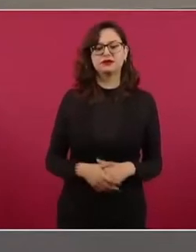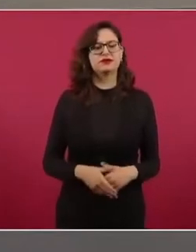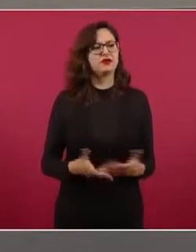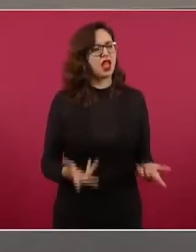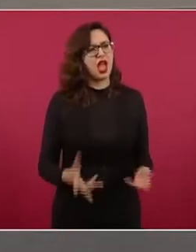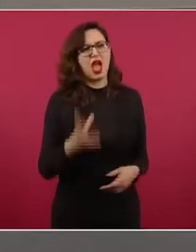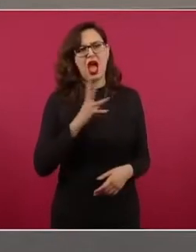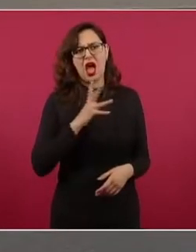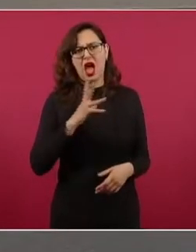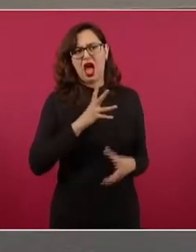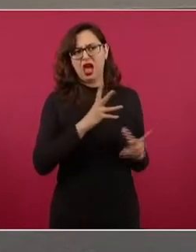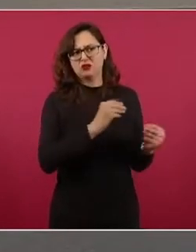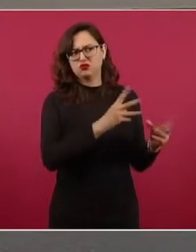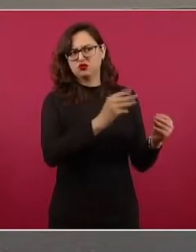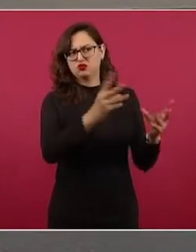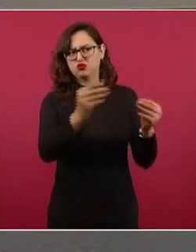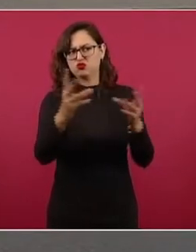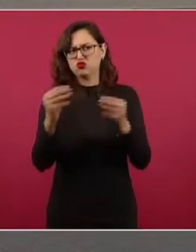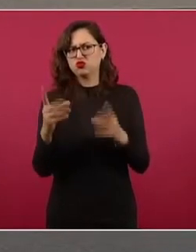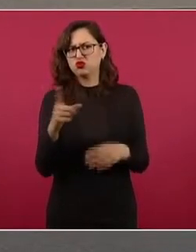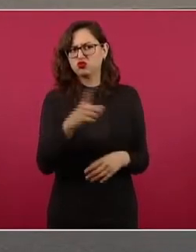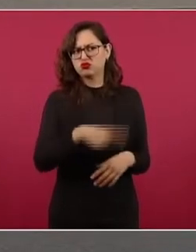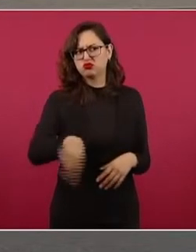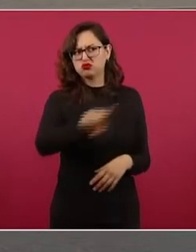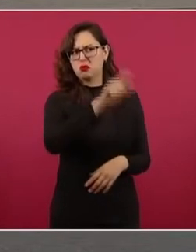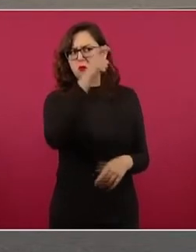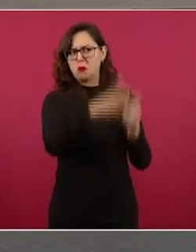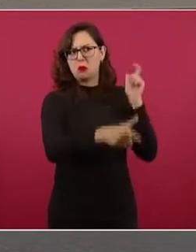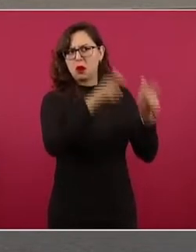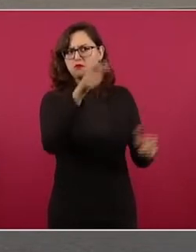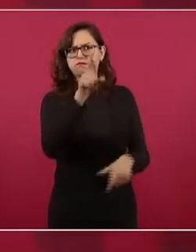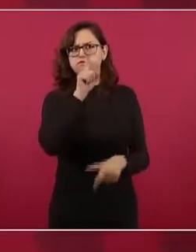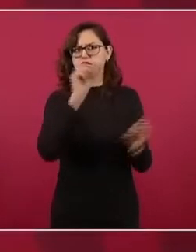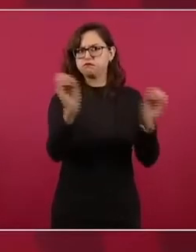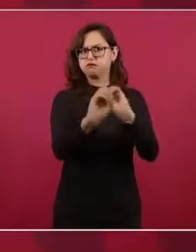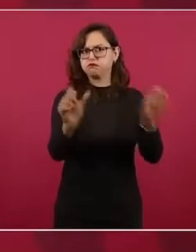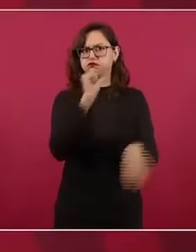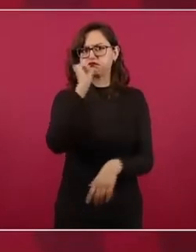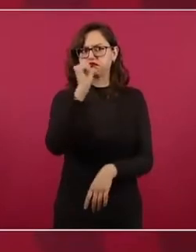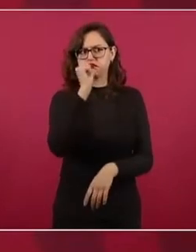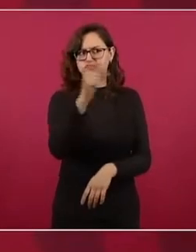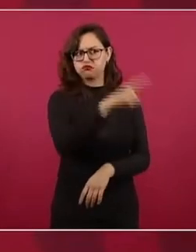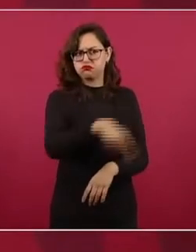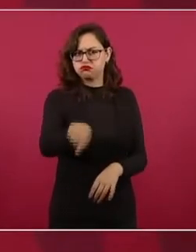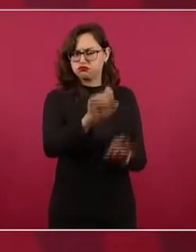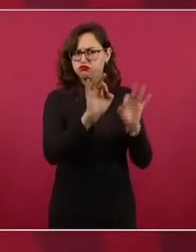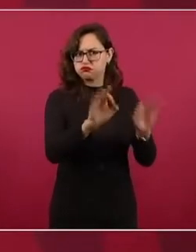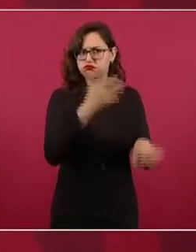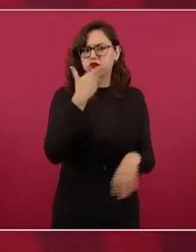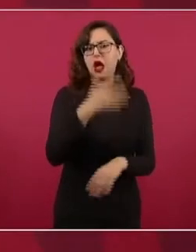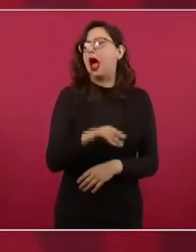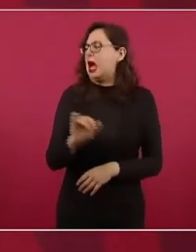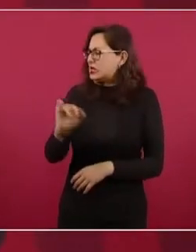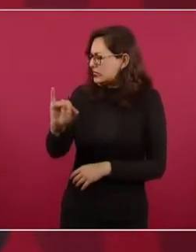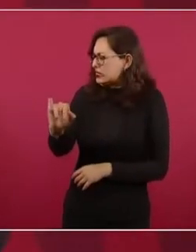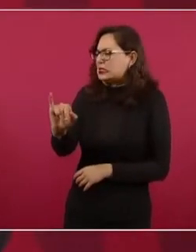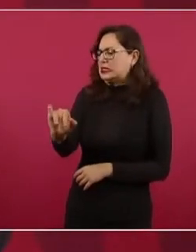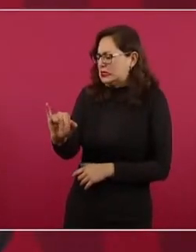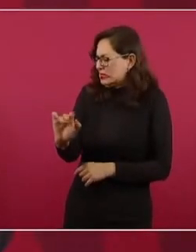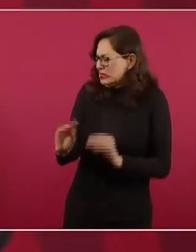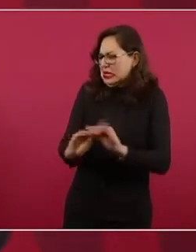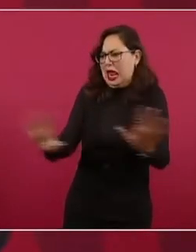muy honorables que no hacen esto y nunca lo han hecho. Sí, claro que sí, pero los más influyentes,